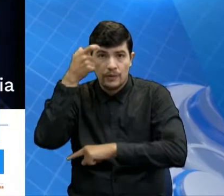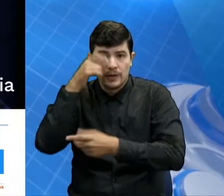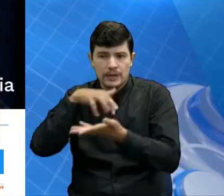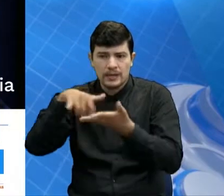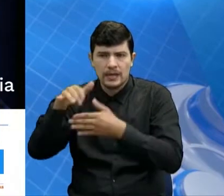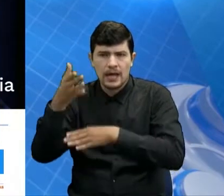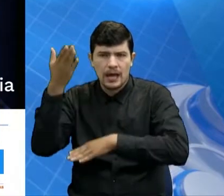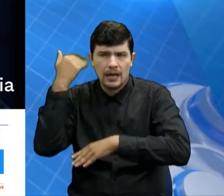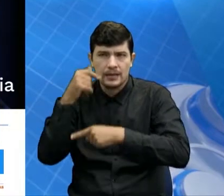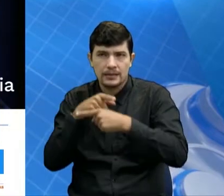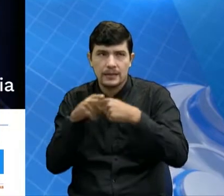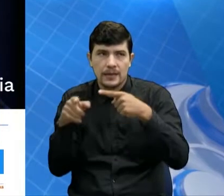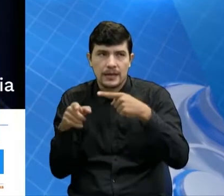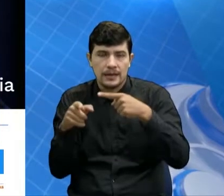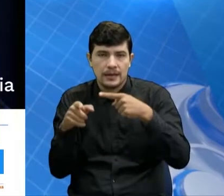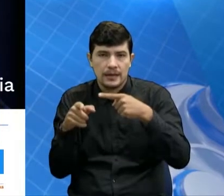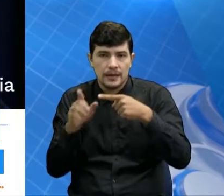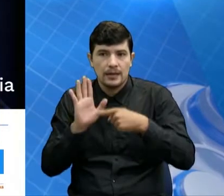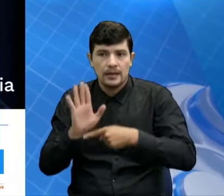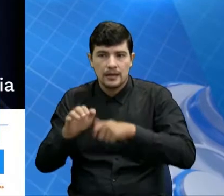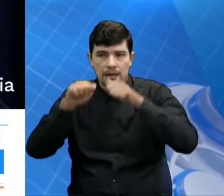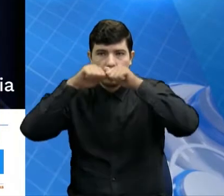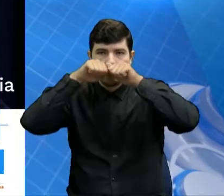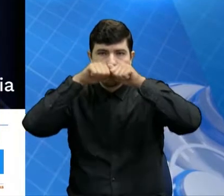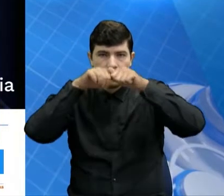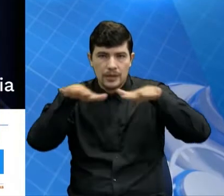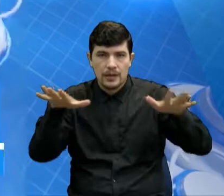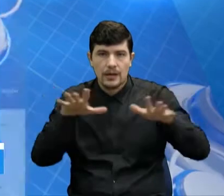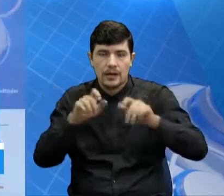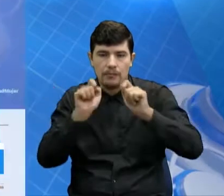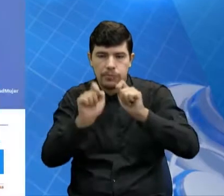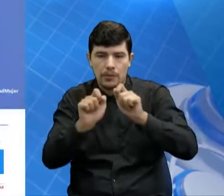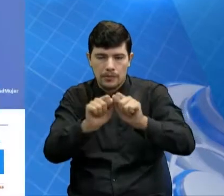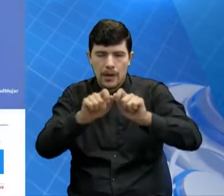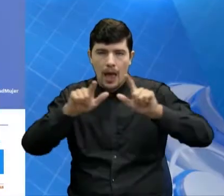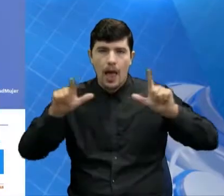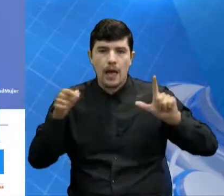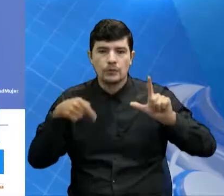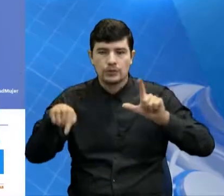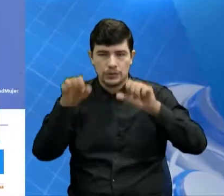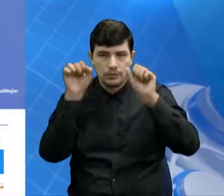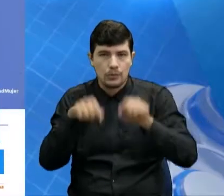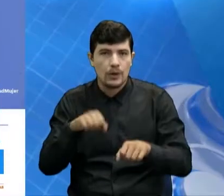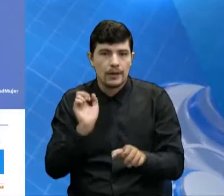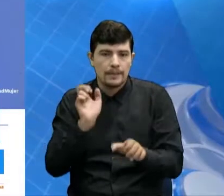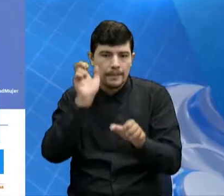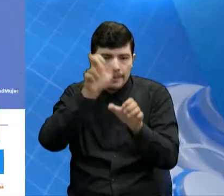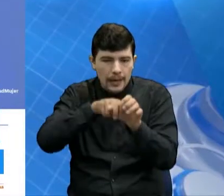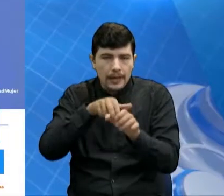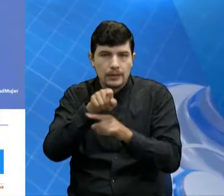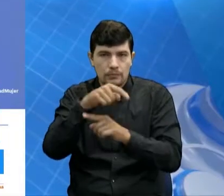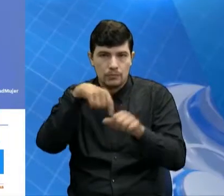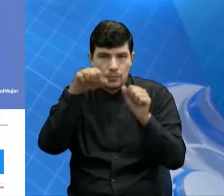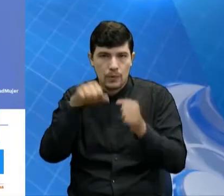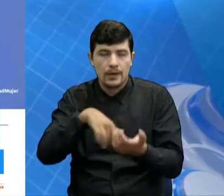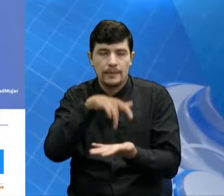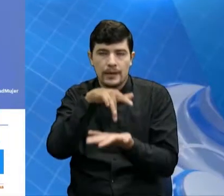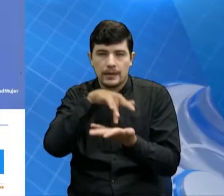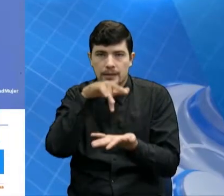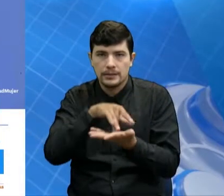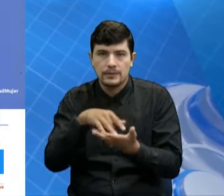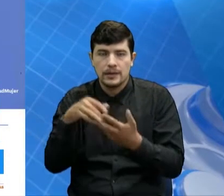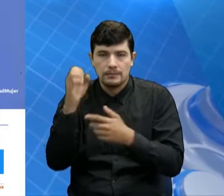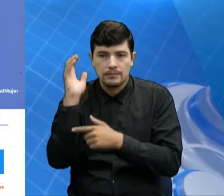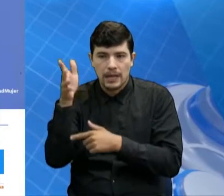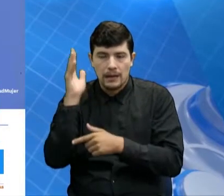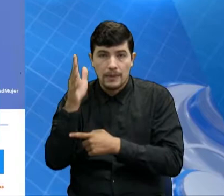anterior estuvo circulando el link donde podían realizar la inscripción para que puedan ser partícipes. No obstante a